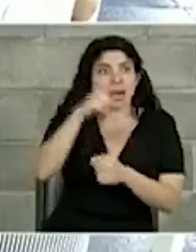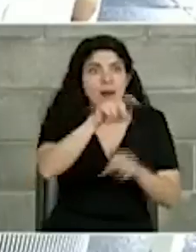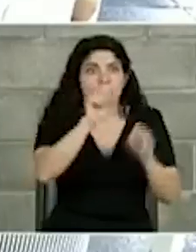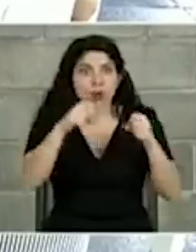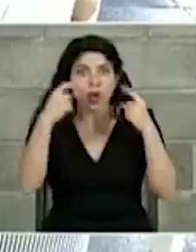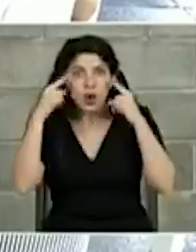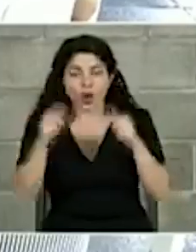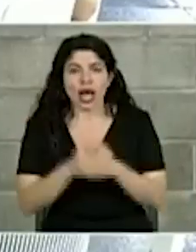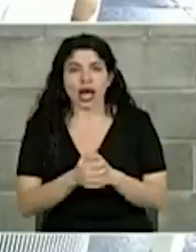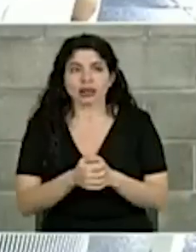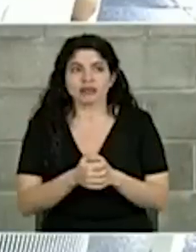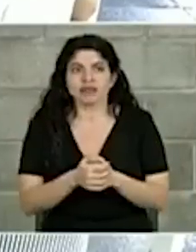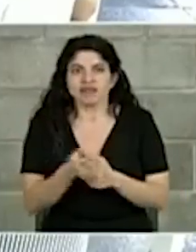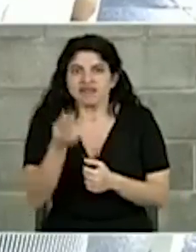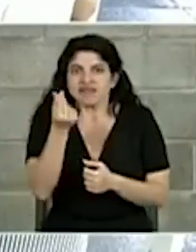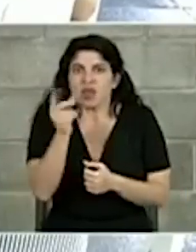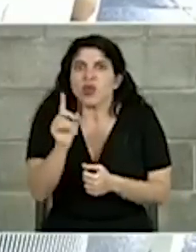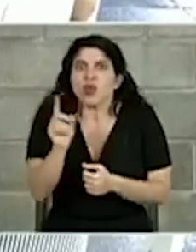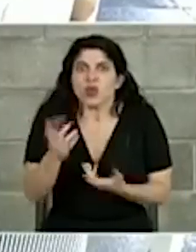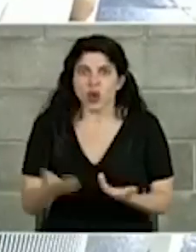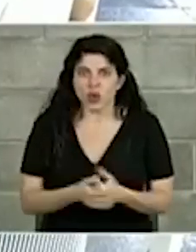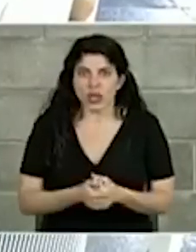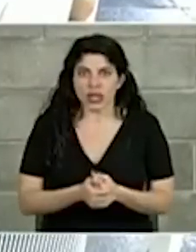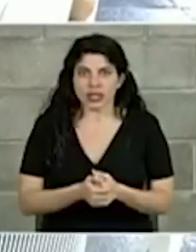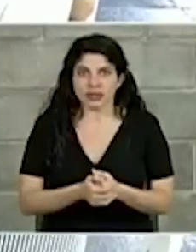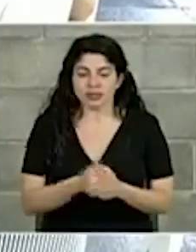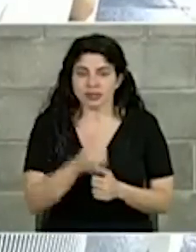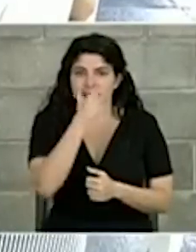y de dónde tenemos los recursos para ello